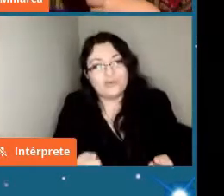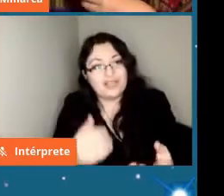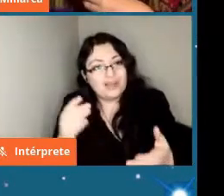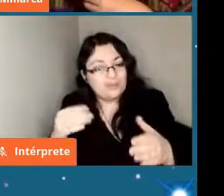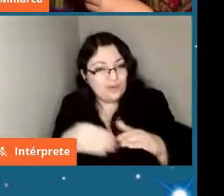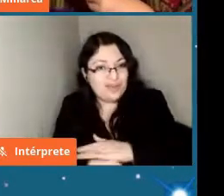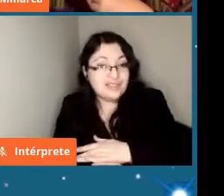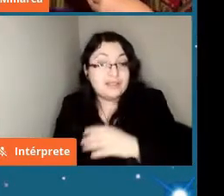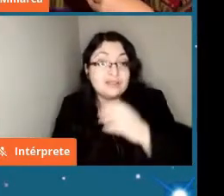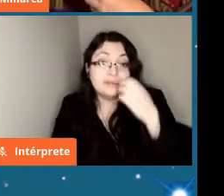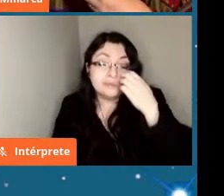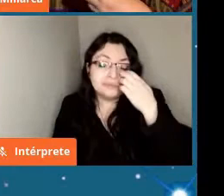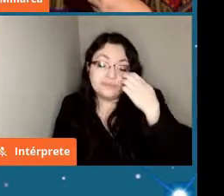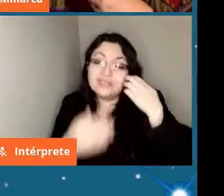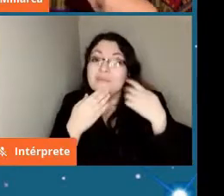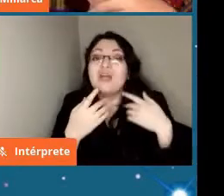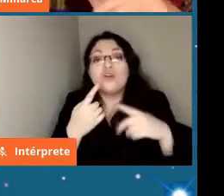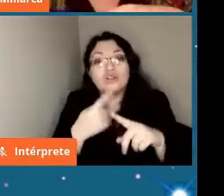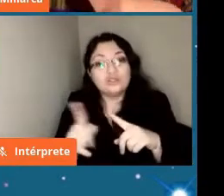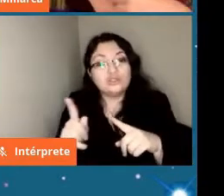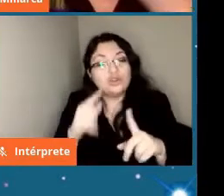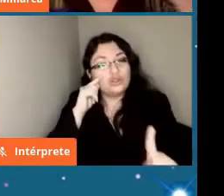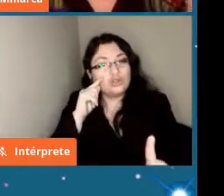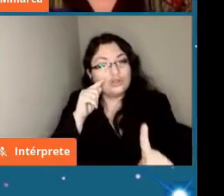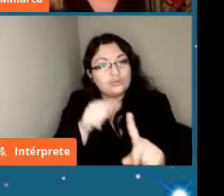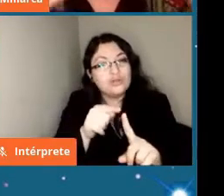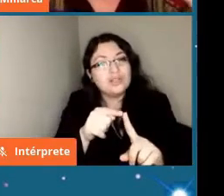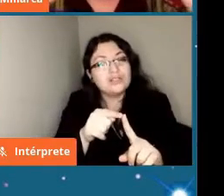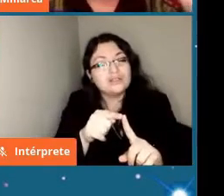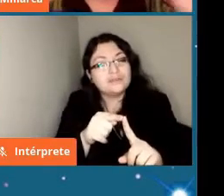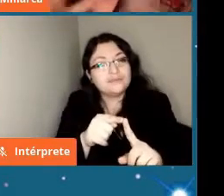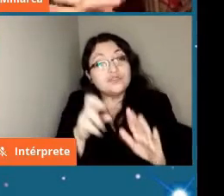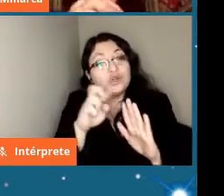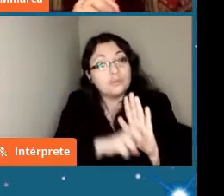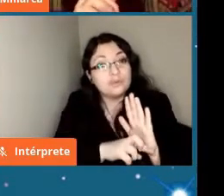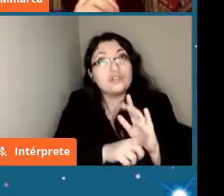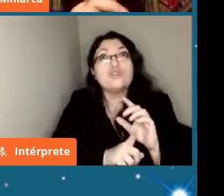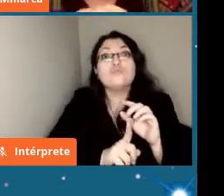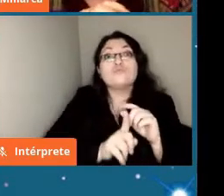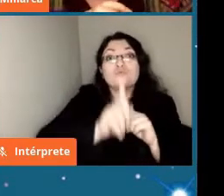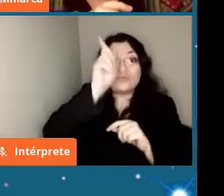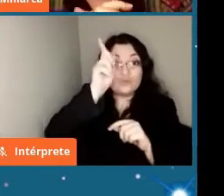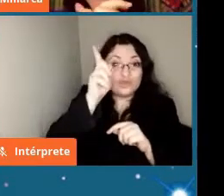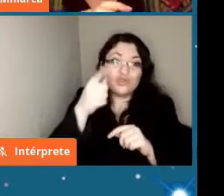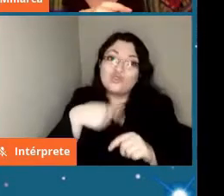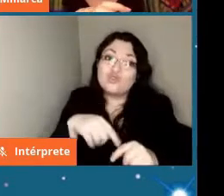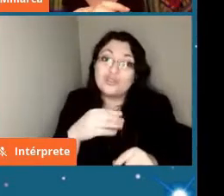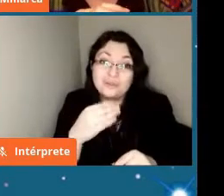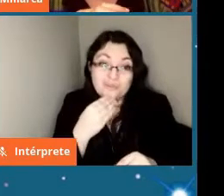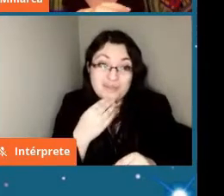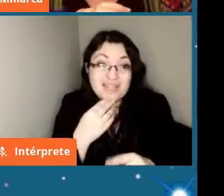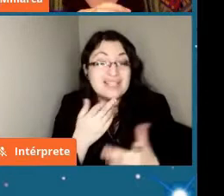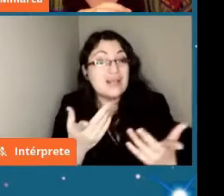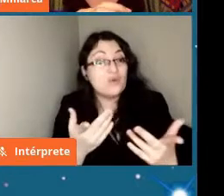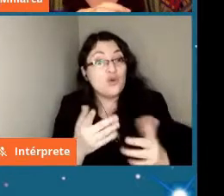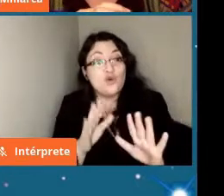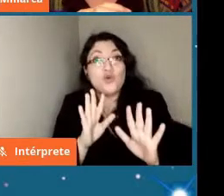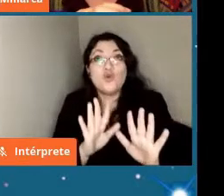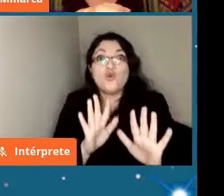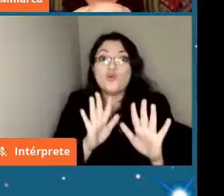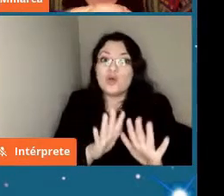espaciales que bueno como contaron hoy en alguna de las charlas estamos muy expectantes a la llegada de la misión